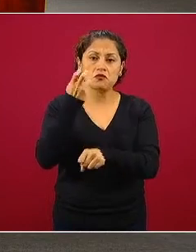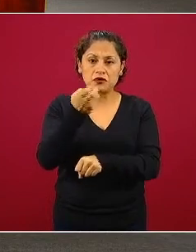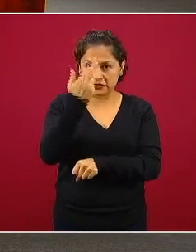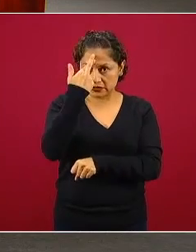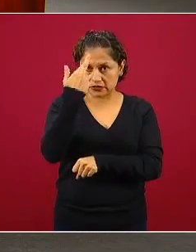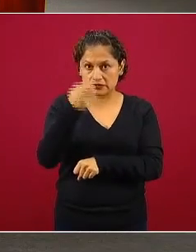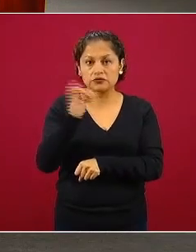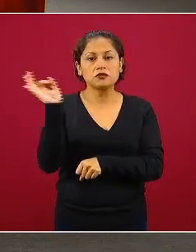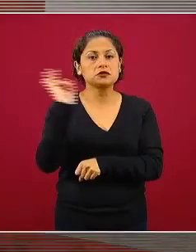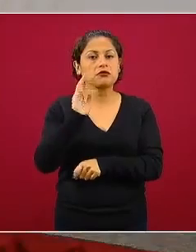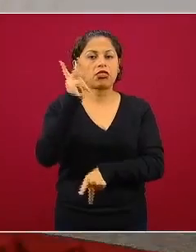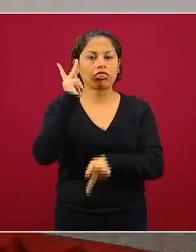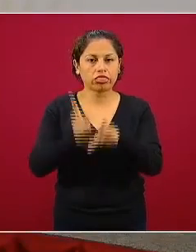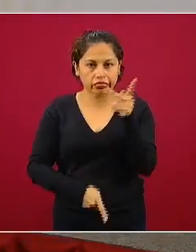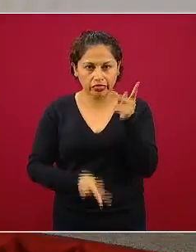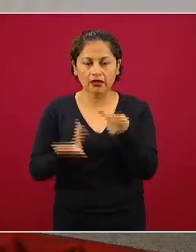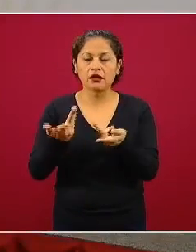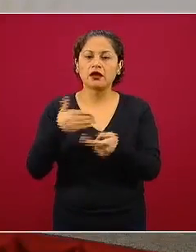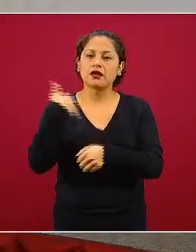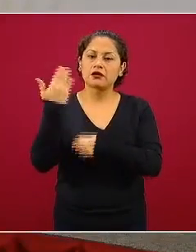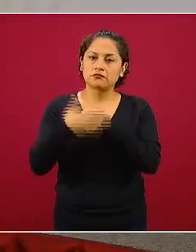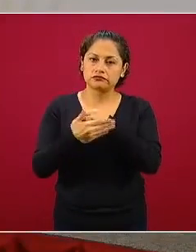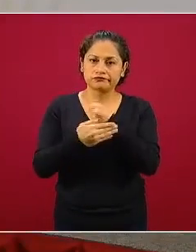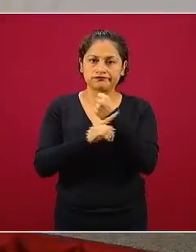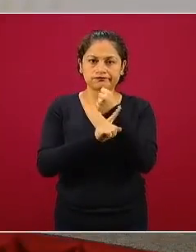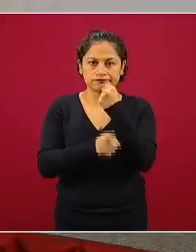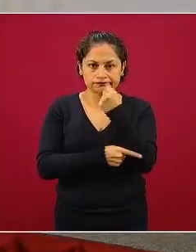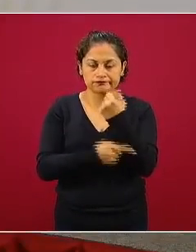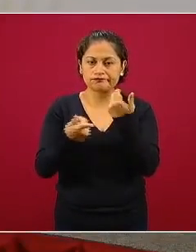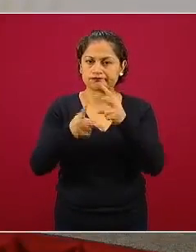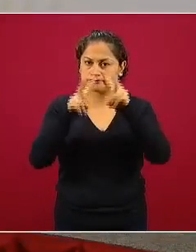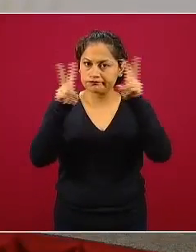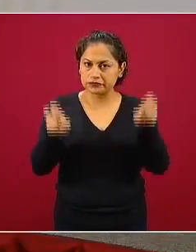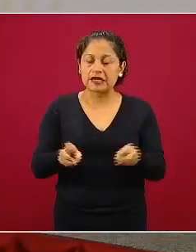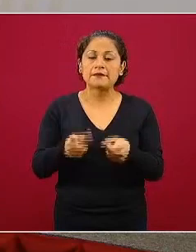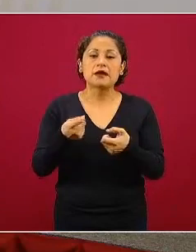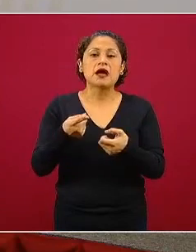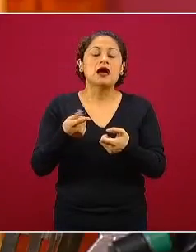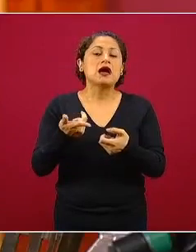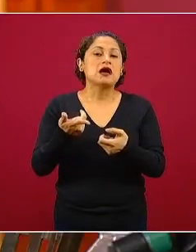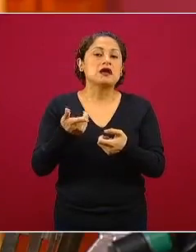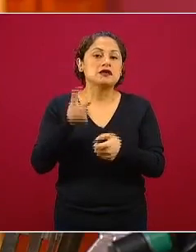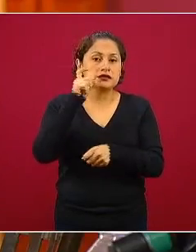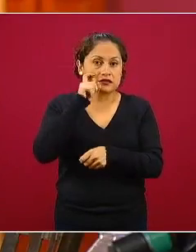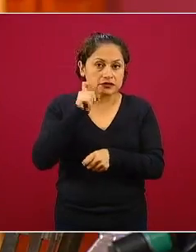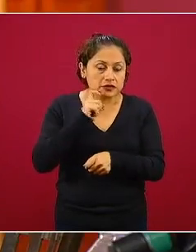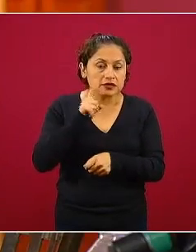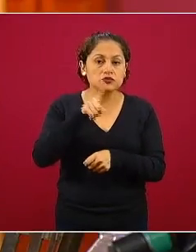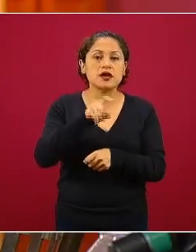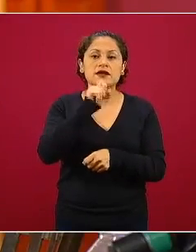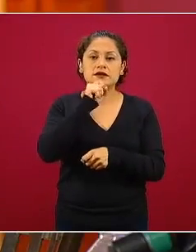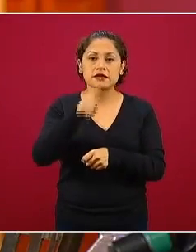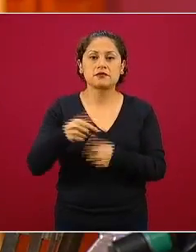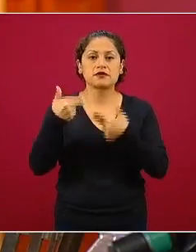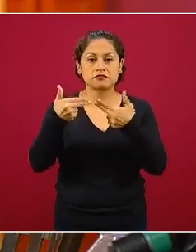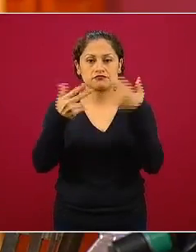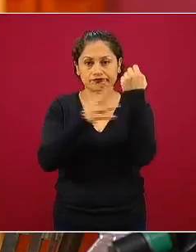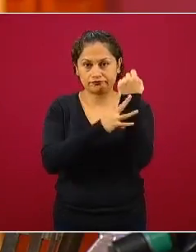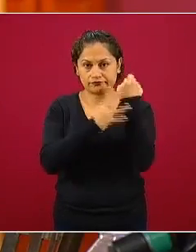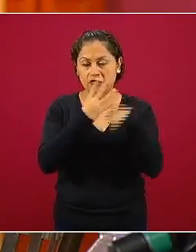planificación familiar y de salud sexual y reproductiva acordé con la doctora Berdychevsky que precisamente